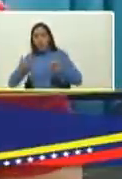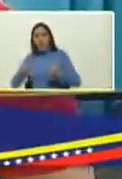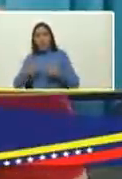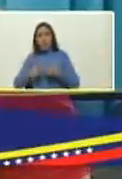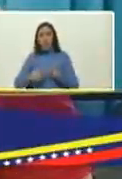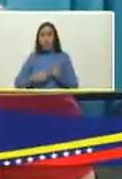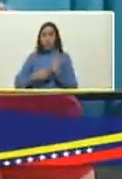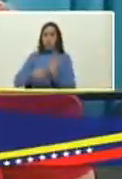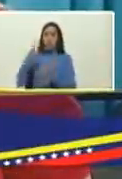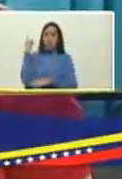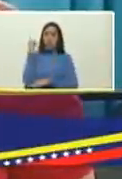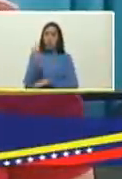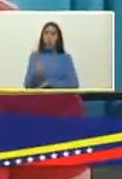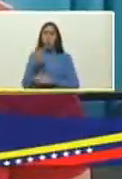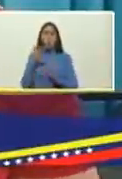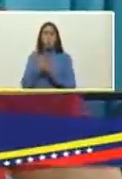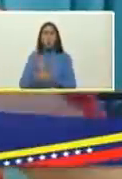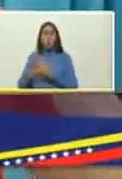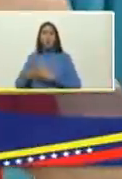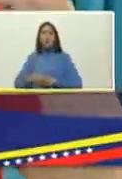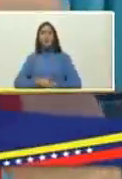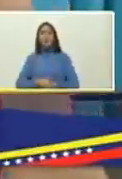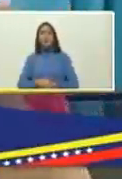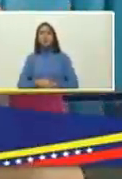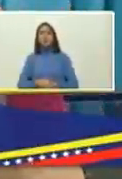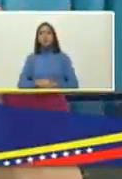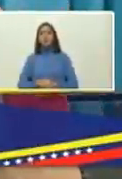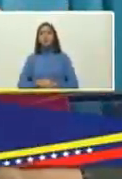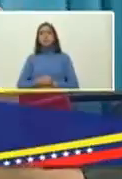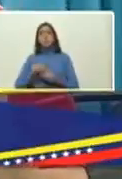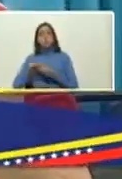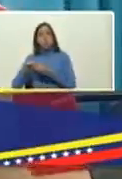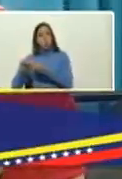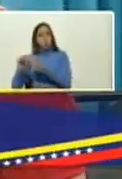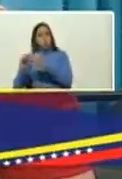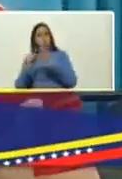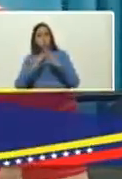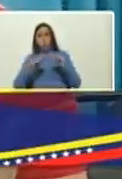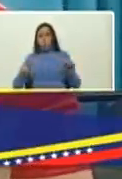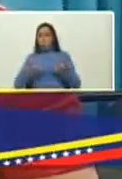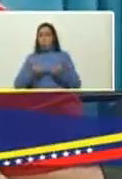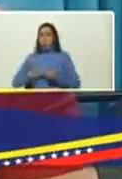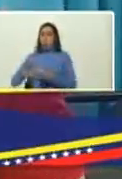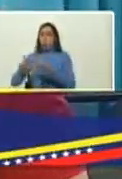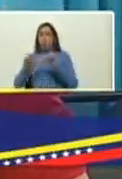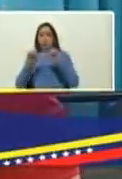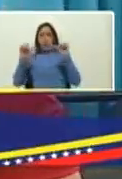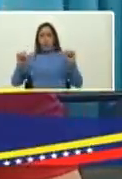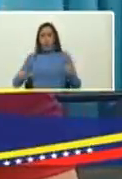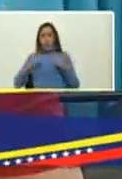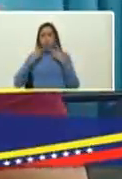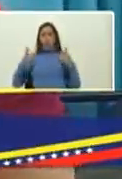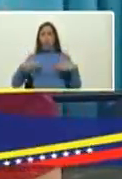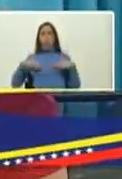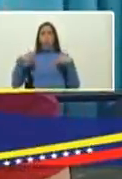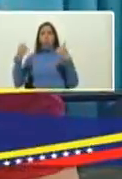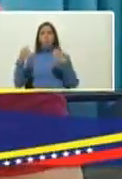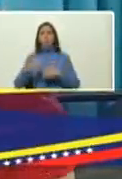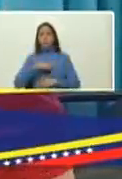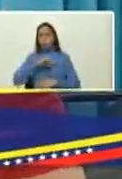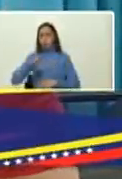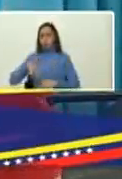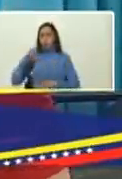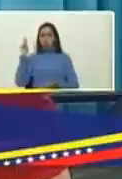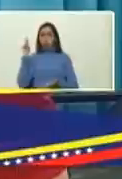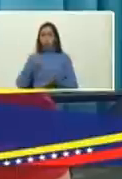nos ha encomendado la tarea de rehabilitar todos los espacios del sistema público de salud y aquí estamos